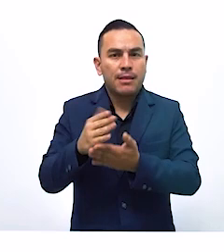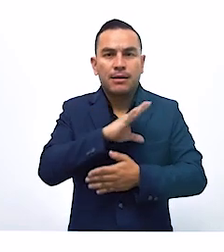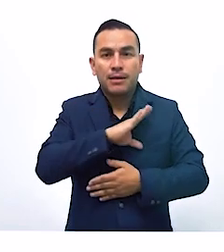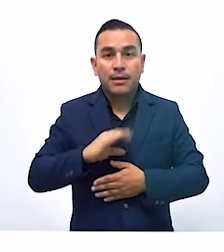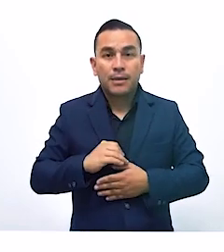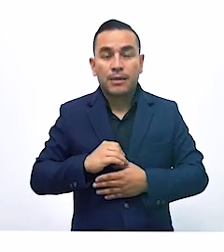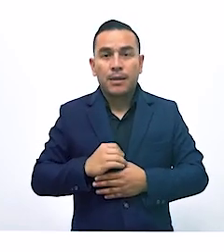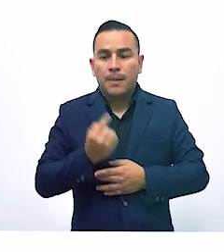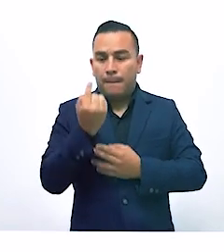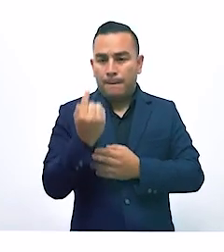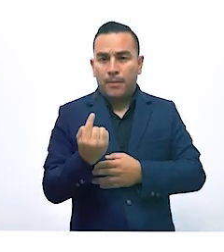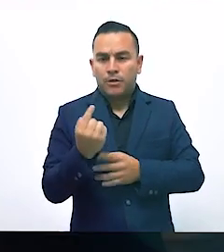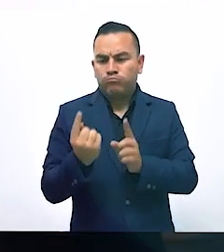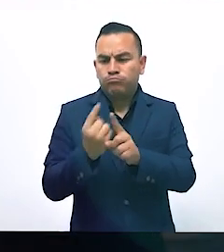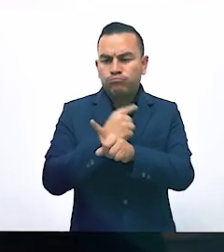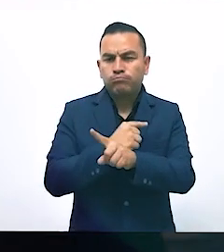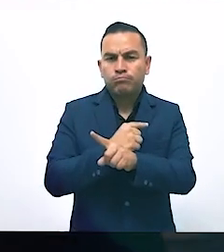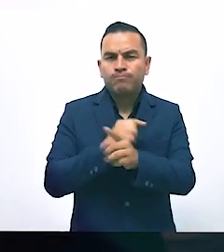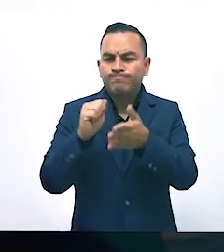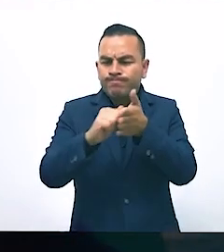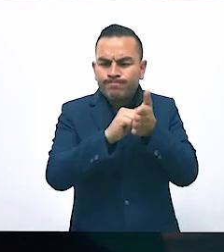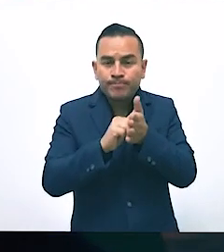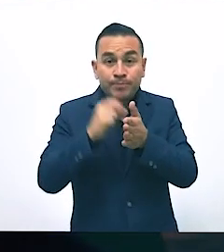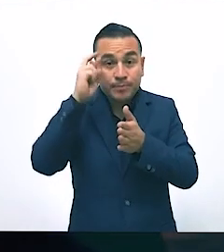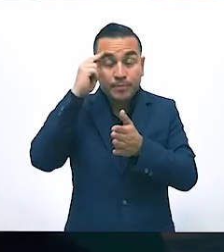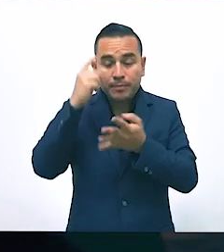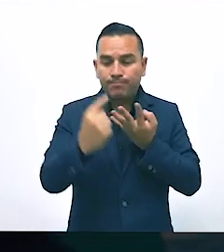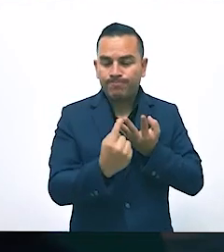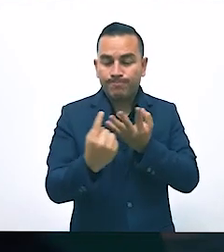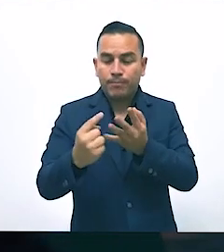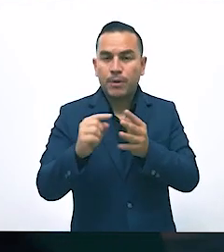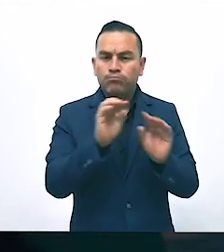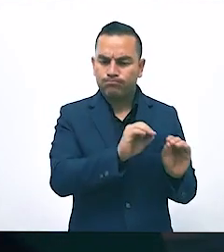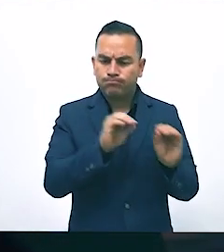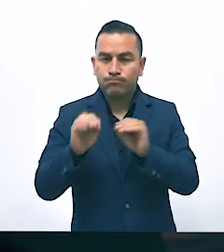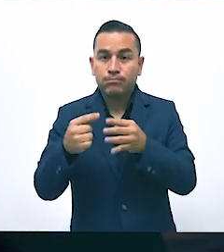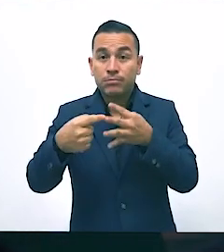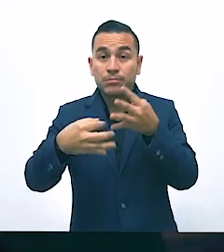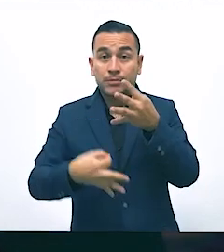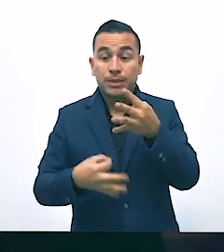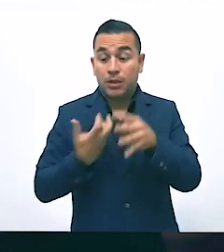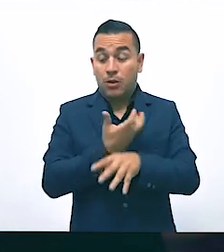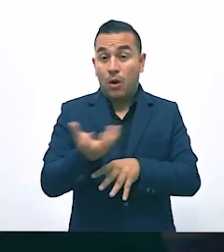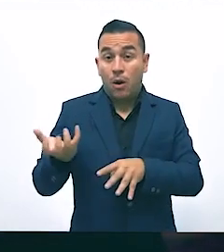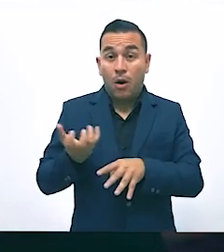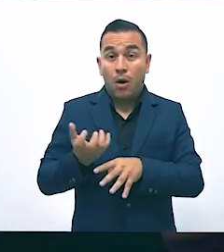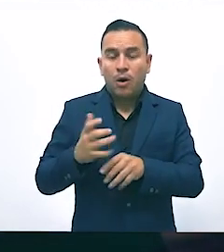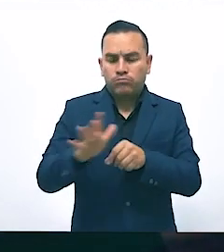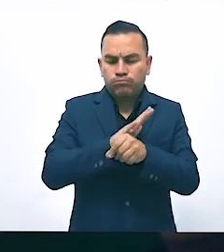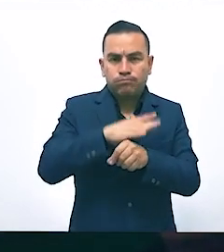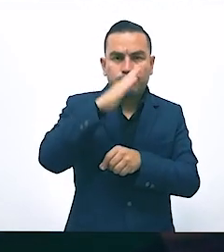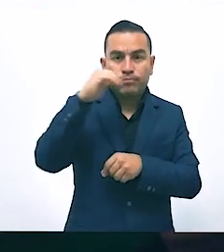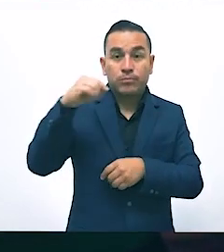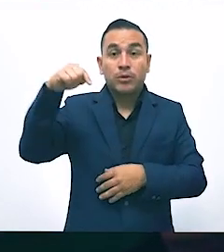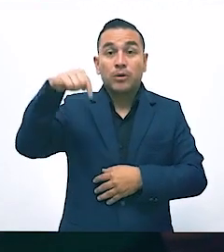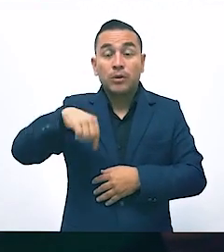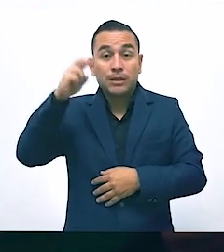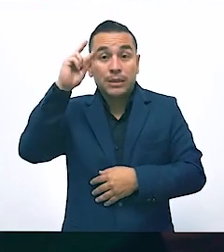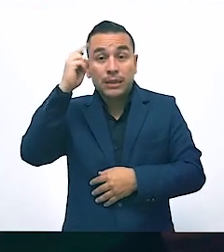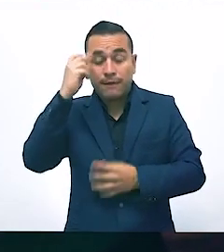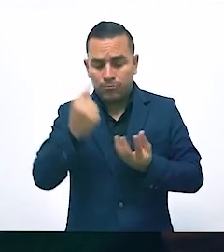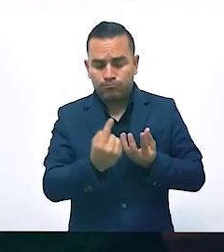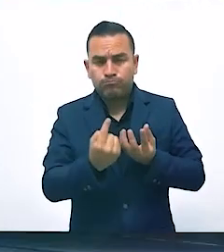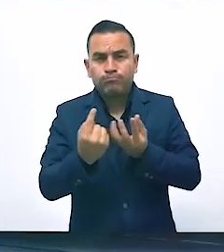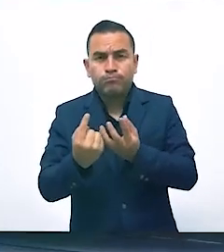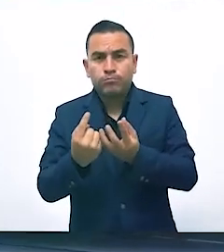gestores del cambio los líderes que hacen cumplir la ley y generan proyectos en las maternidades a nivel nacional actualmente son los